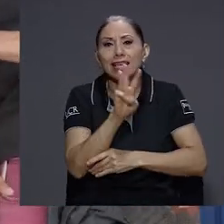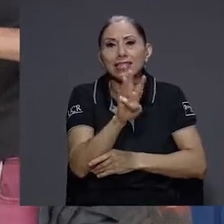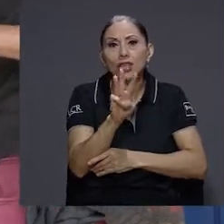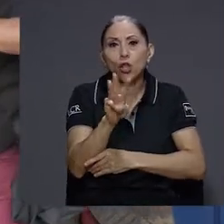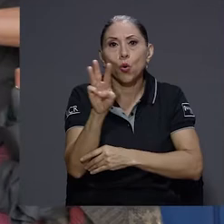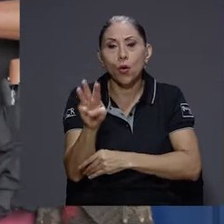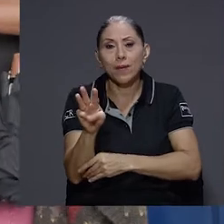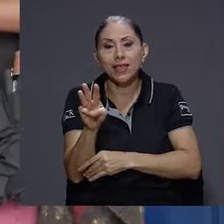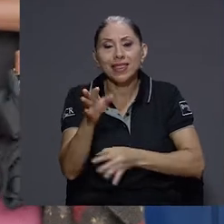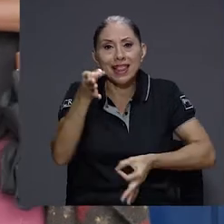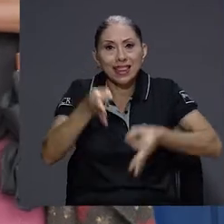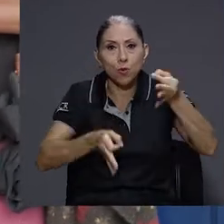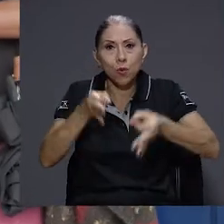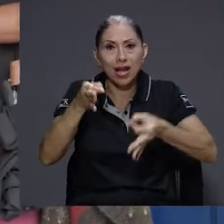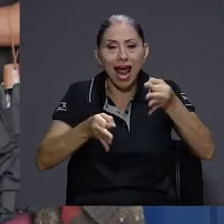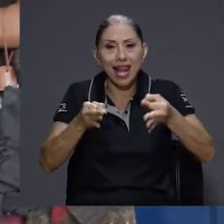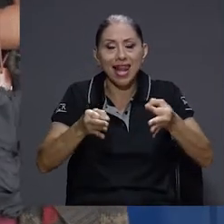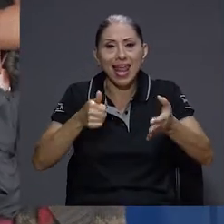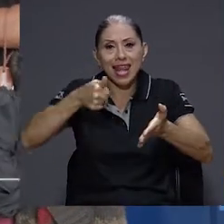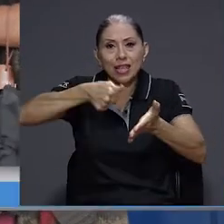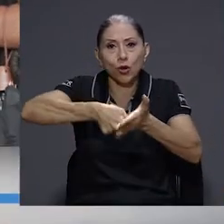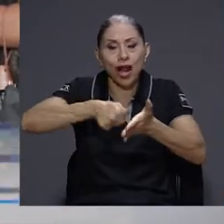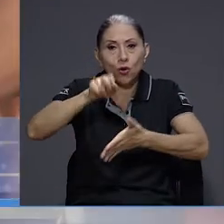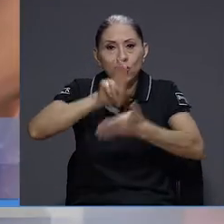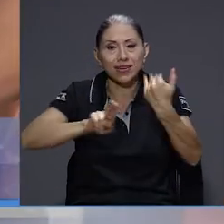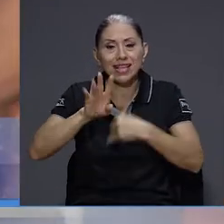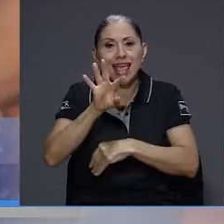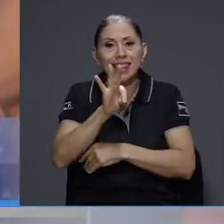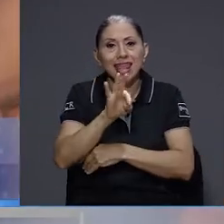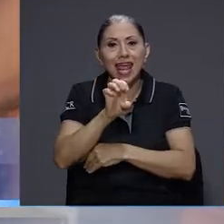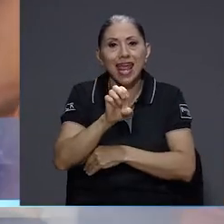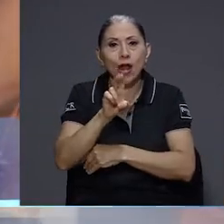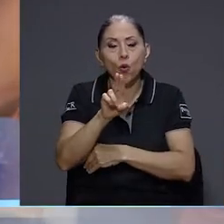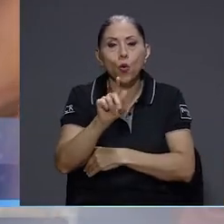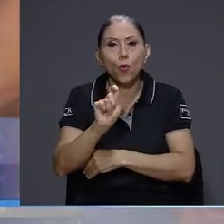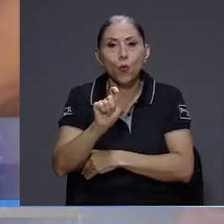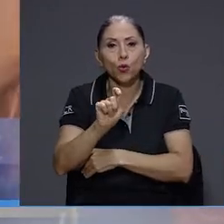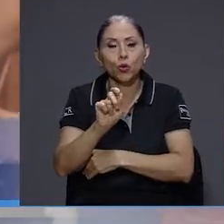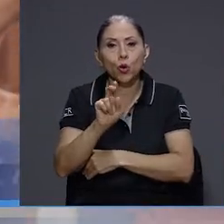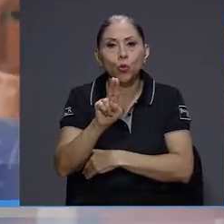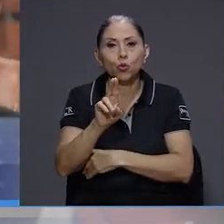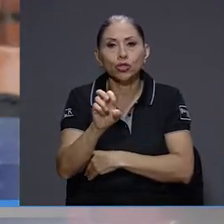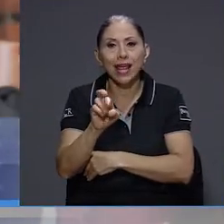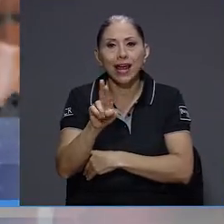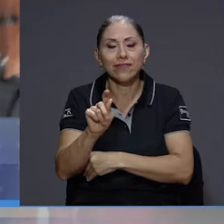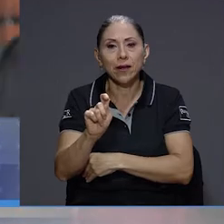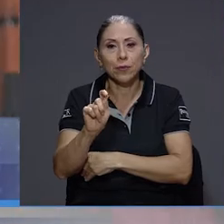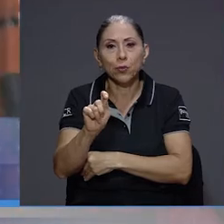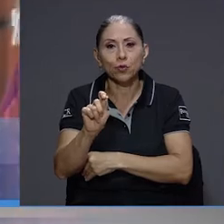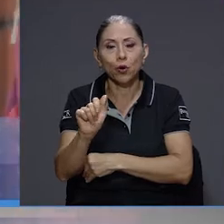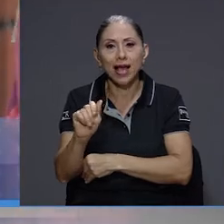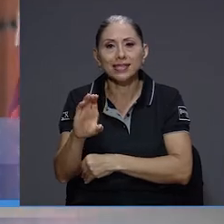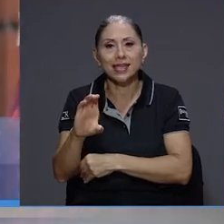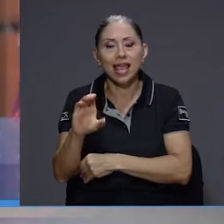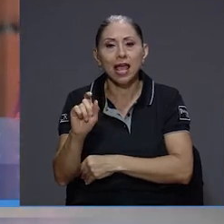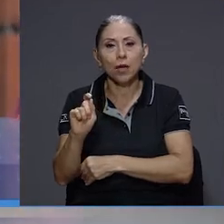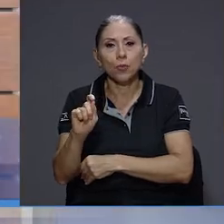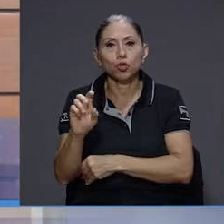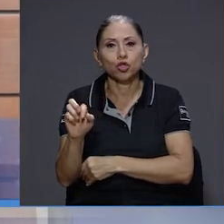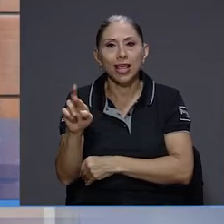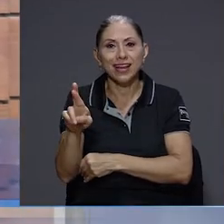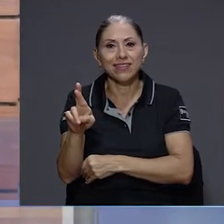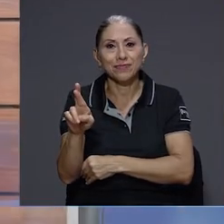sitio web del Tribunal Electoral Universitario teu.ucr.ac.cr